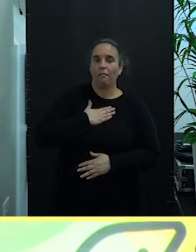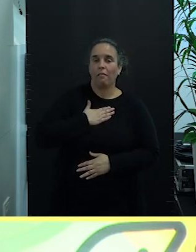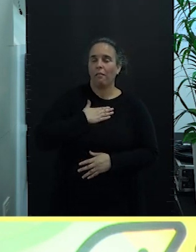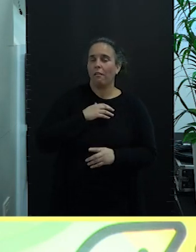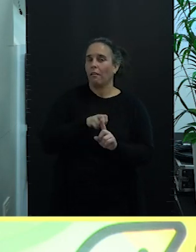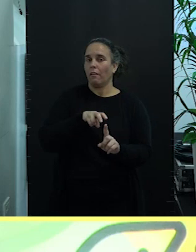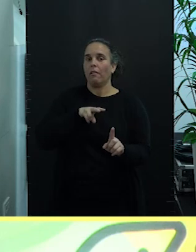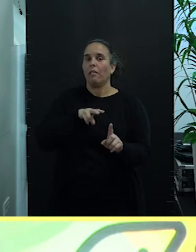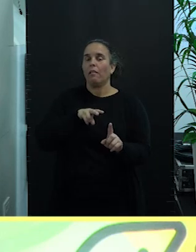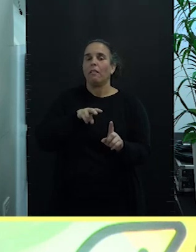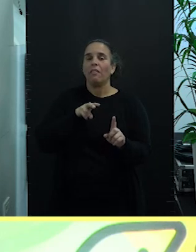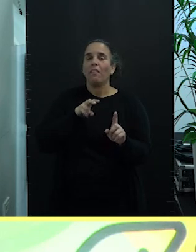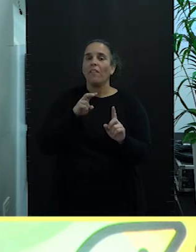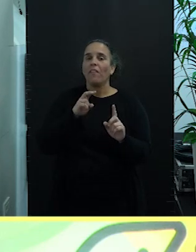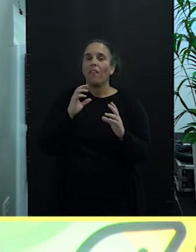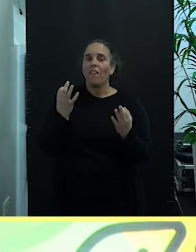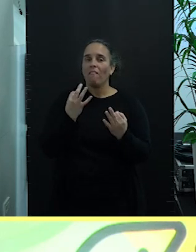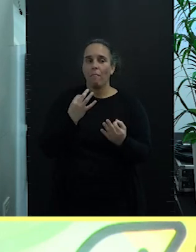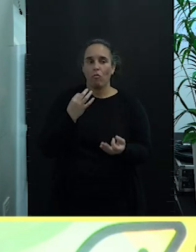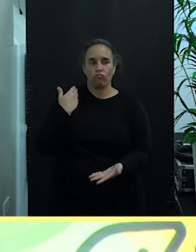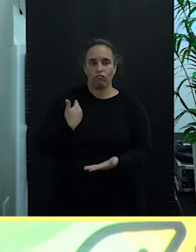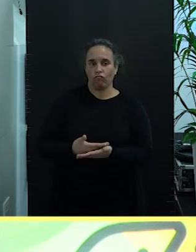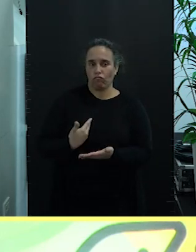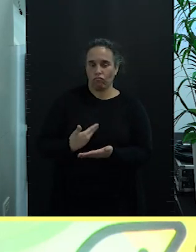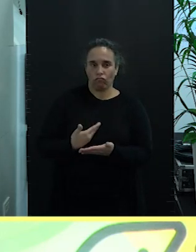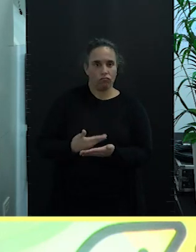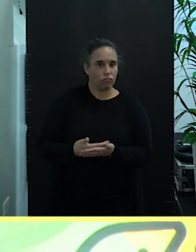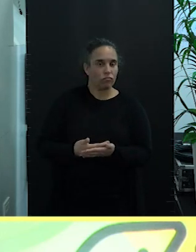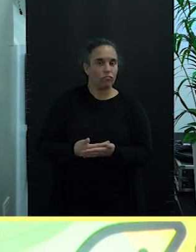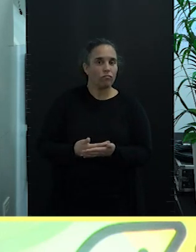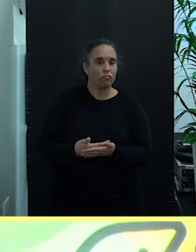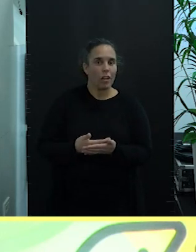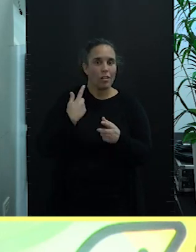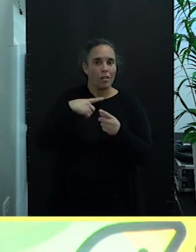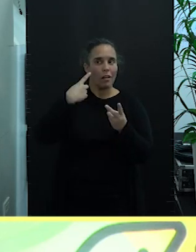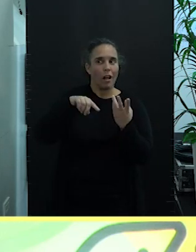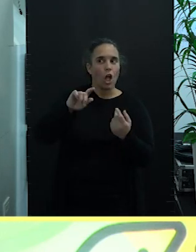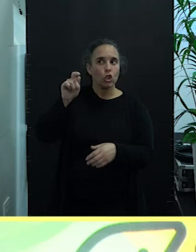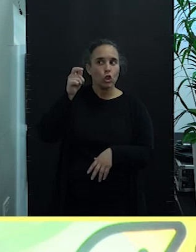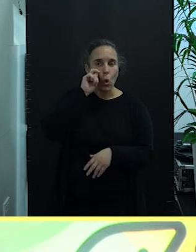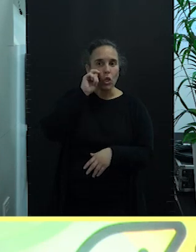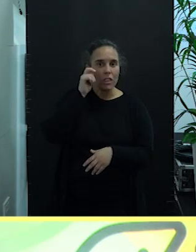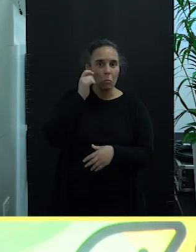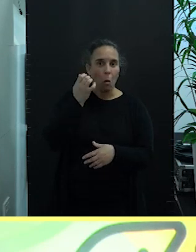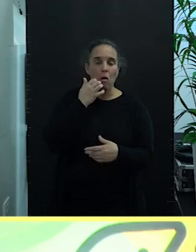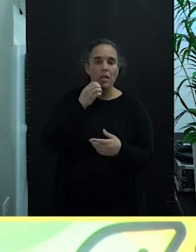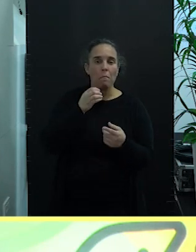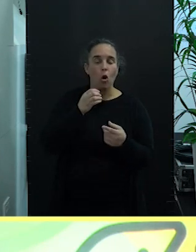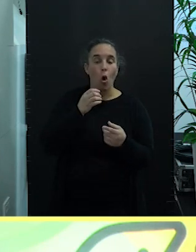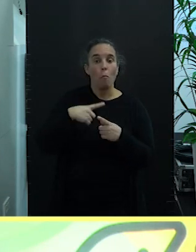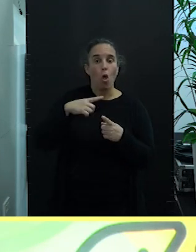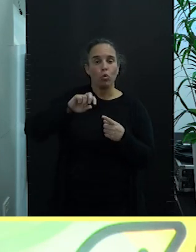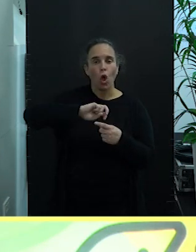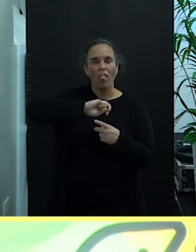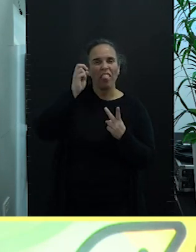se deben dejar patentes fenómenos legados al turismo, como puede ser la diversificación del producto,